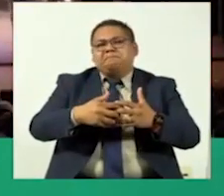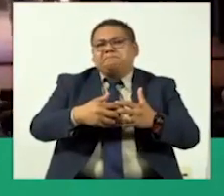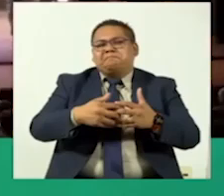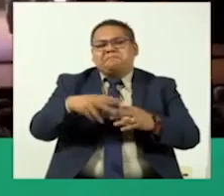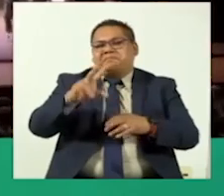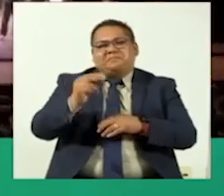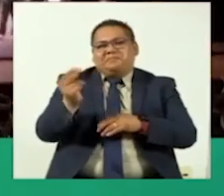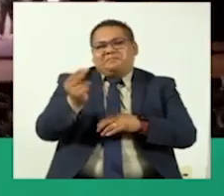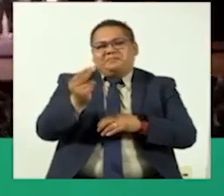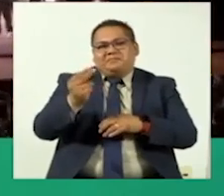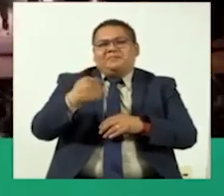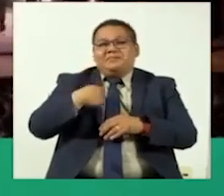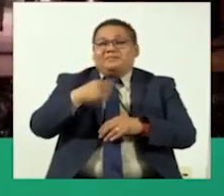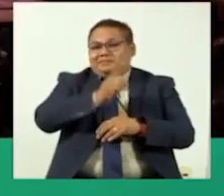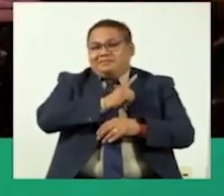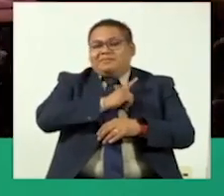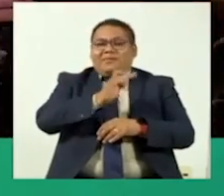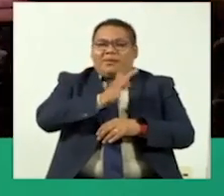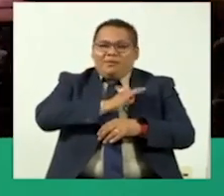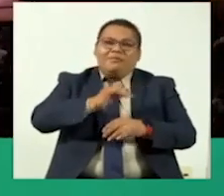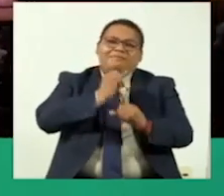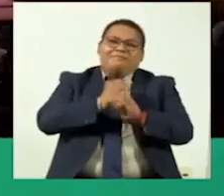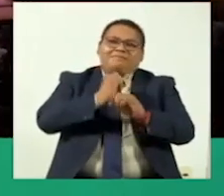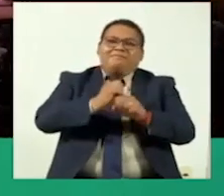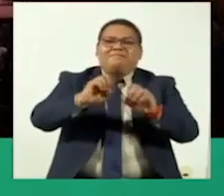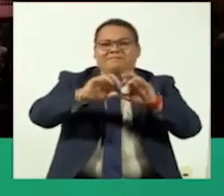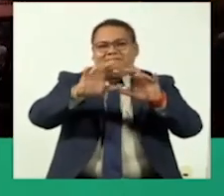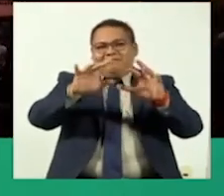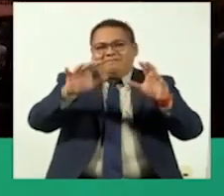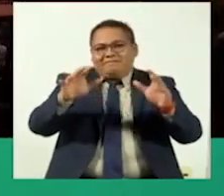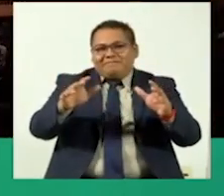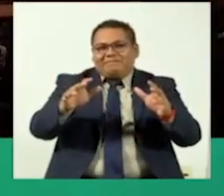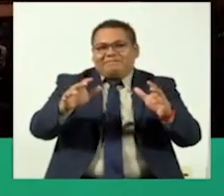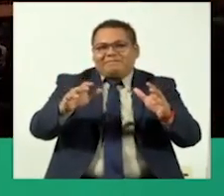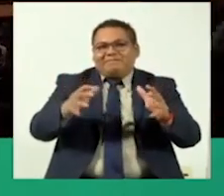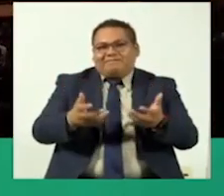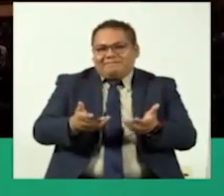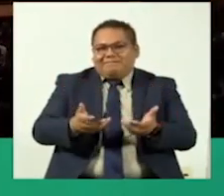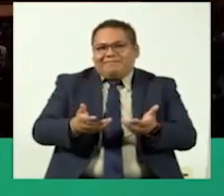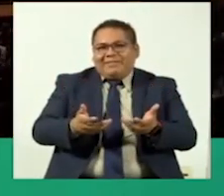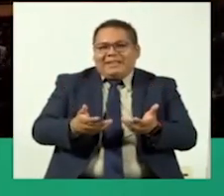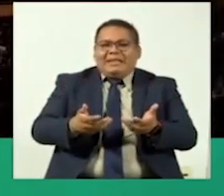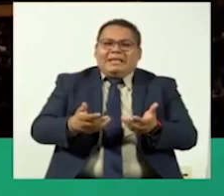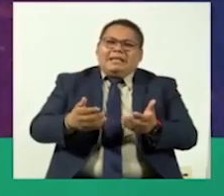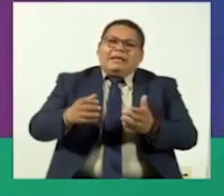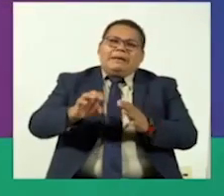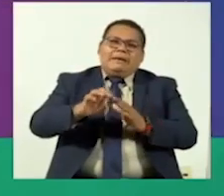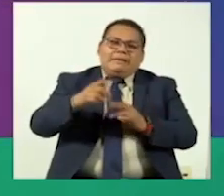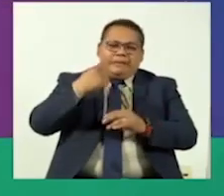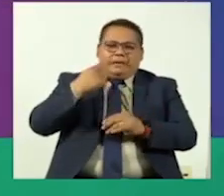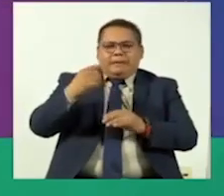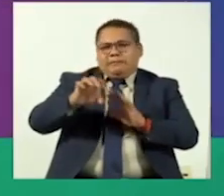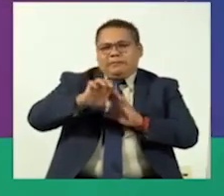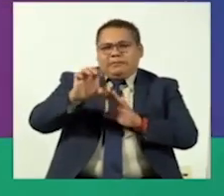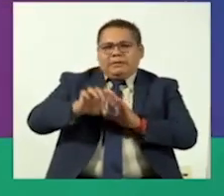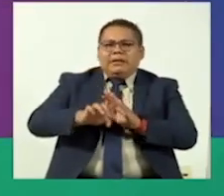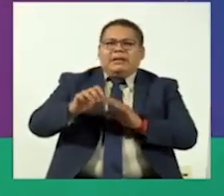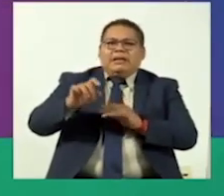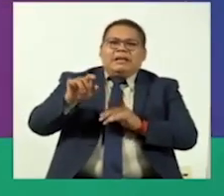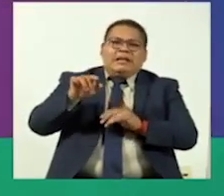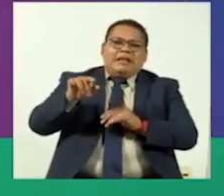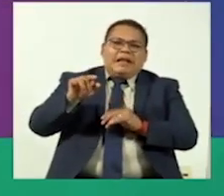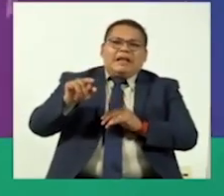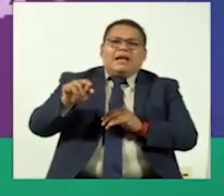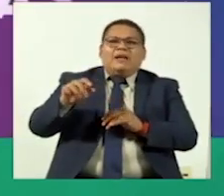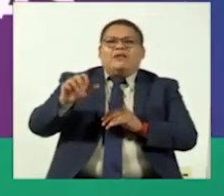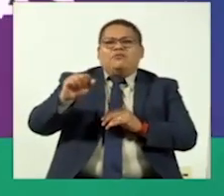plataformas y, pues, ya ni siquiera en las plataformas, pues, que son más populares, sino hasta un